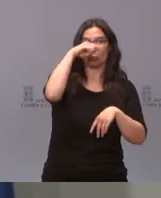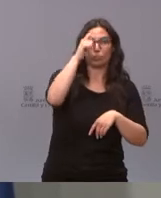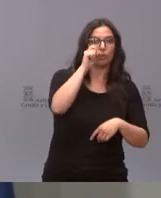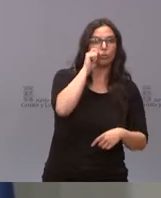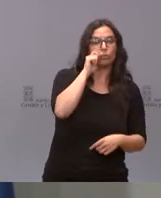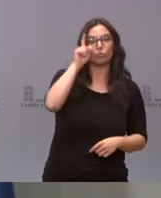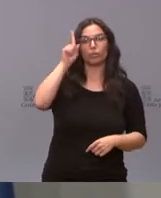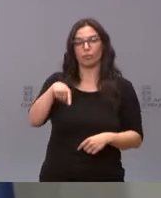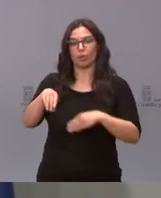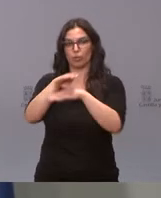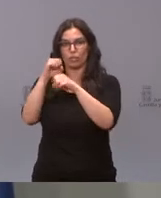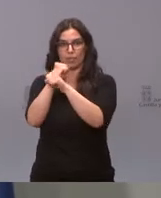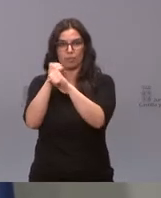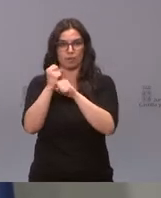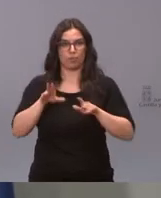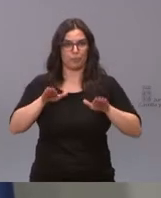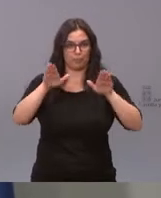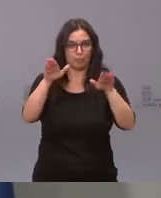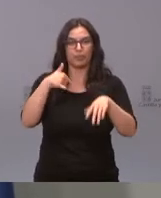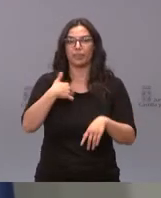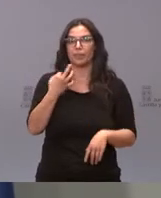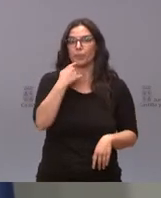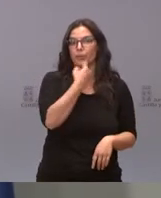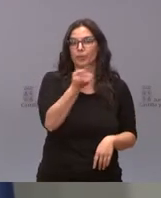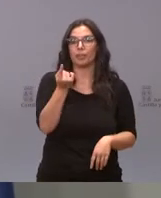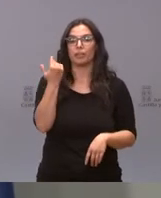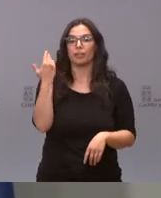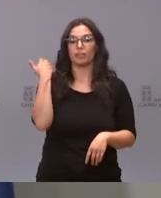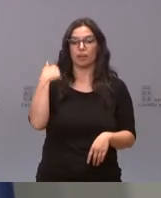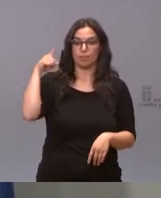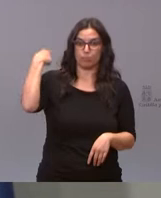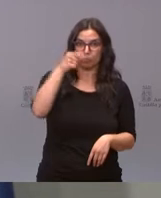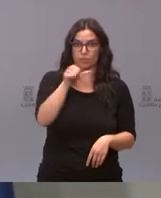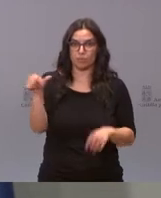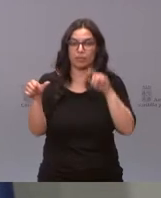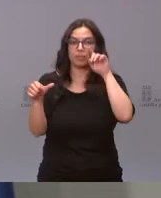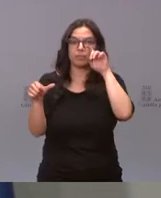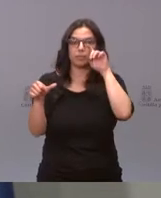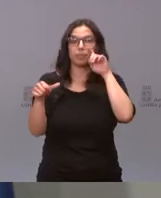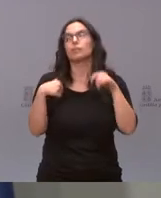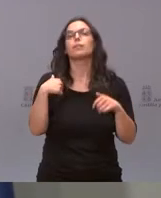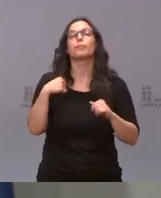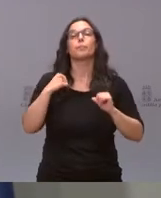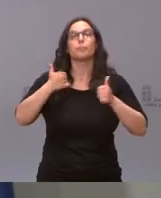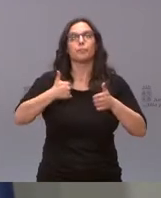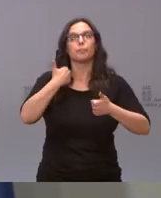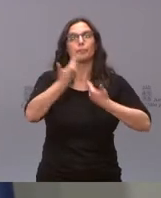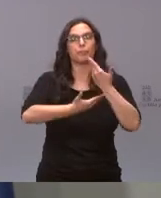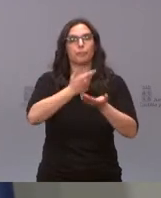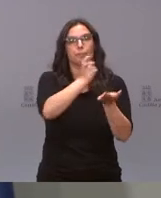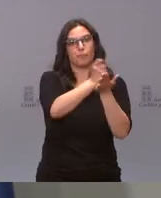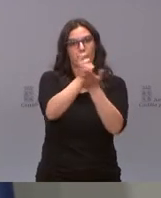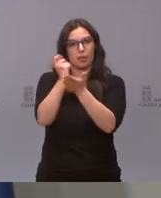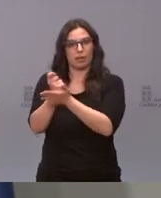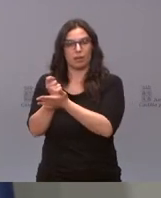Consejería de Empleo, he de anunciarles que ya la semana que viene se va a proceder al pago